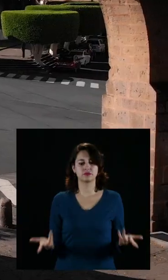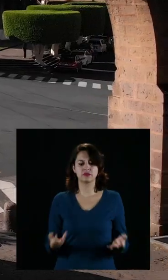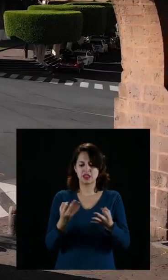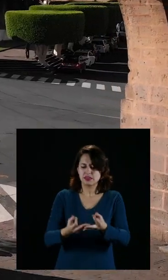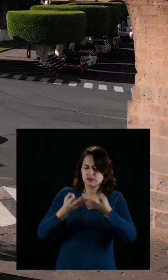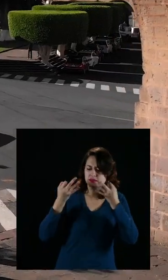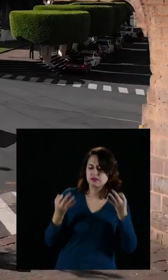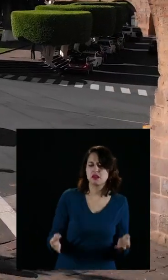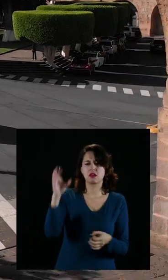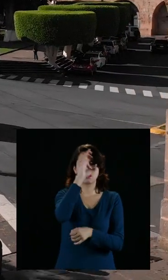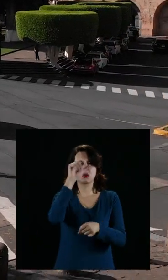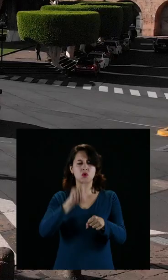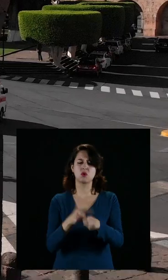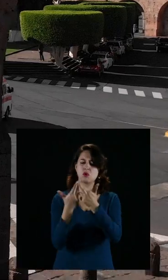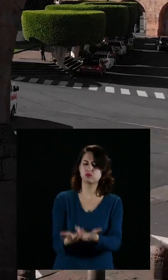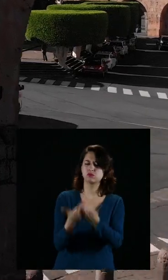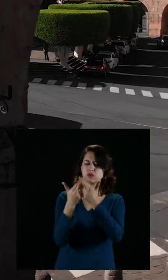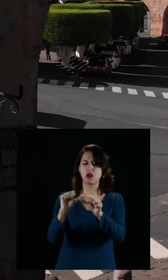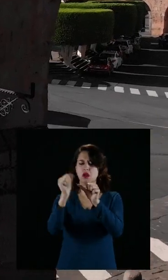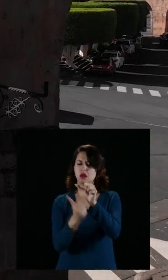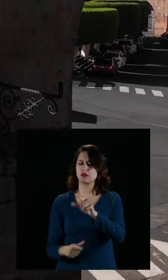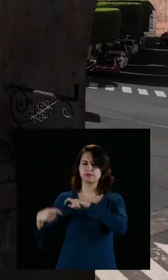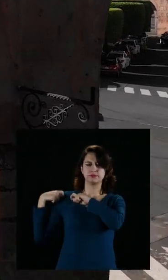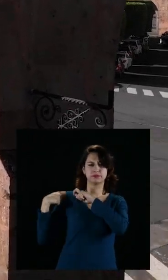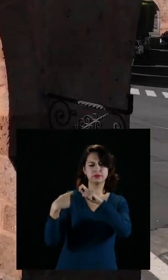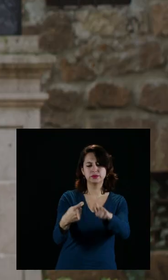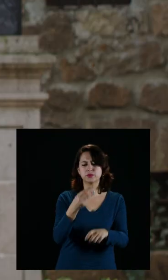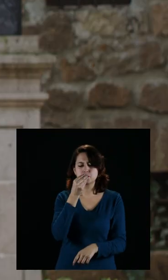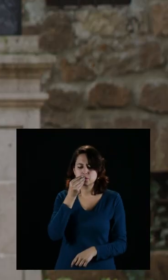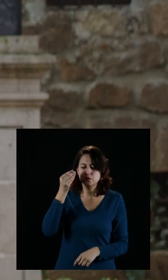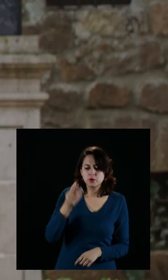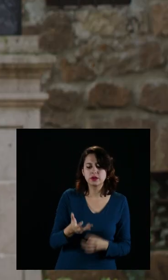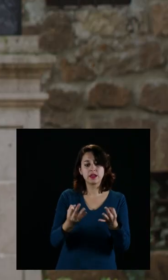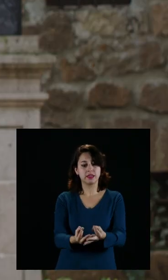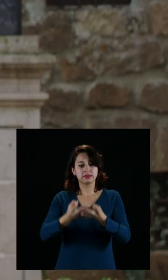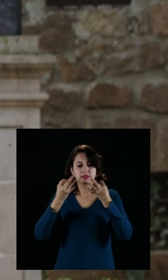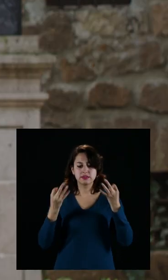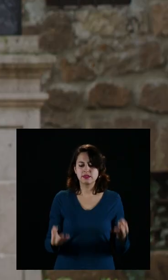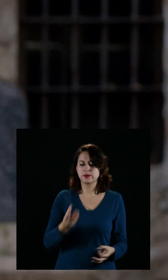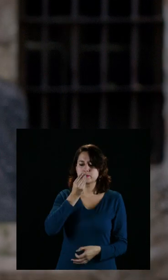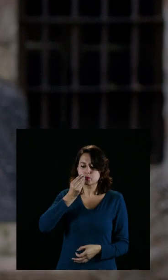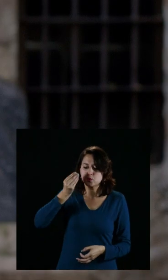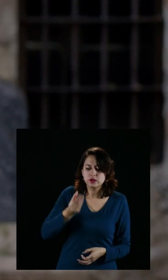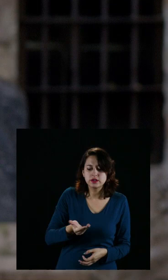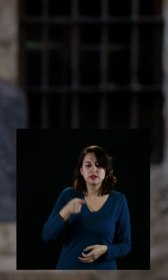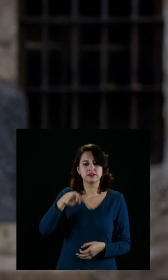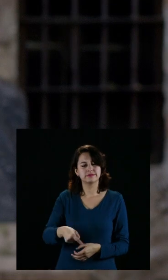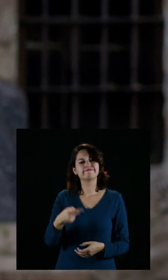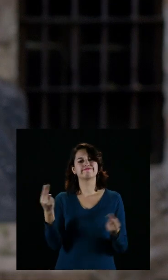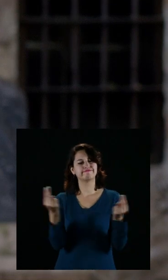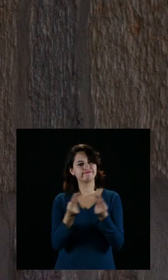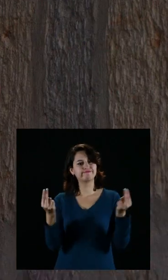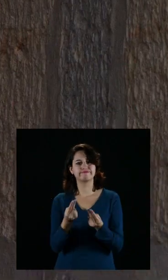Beso a esta tierra de cultura y de arte popular. Beso a esta tierra que merece